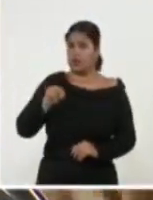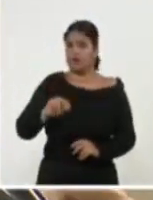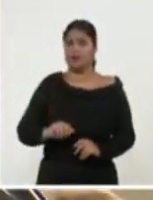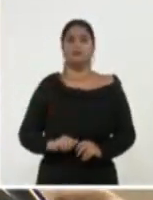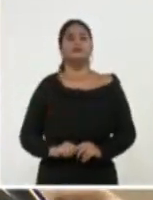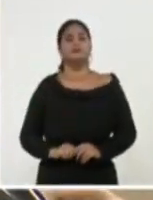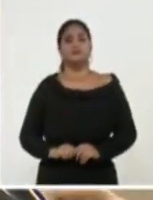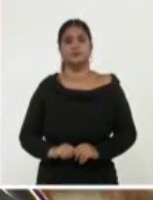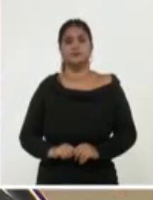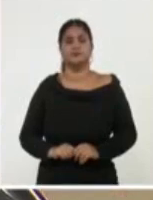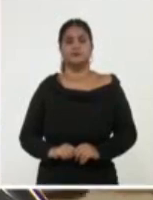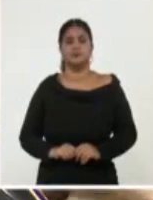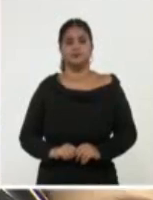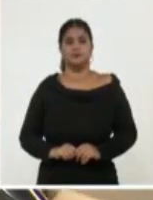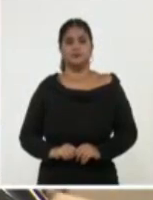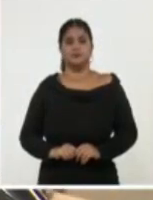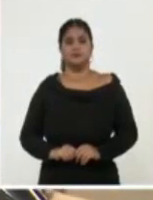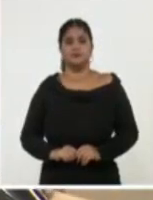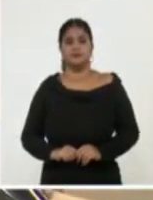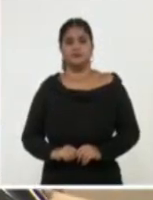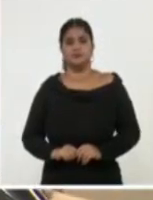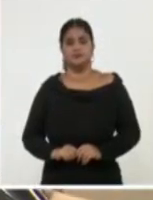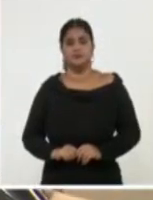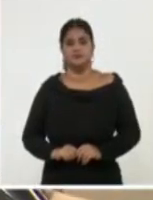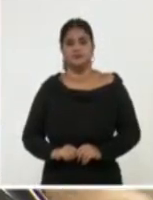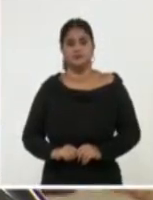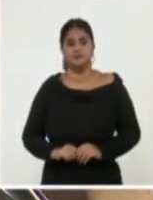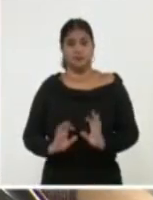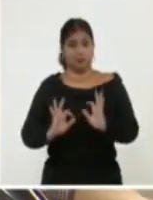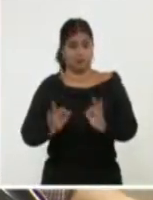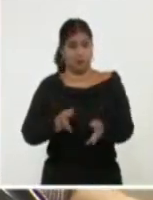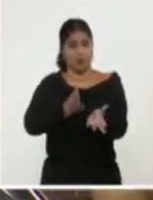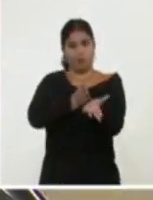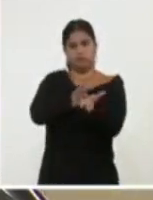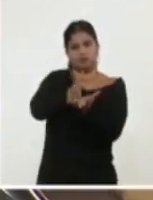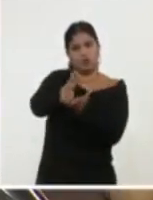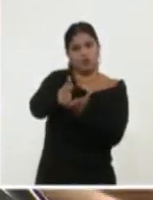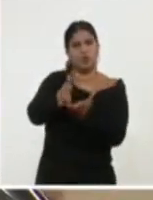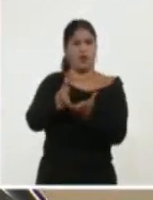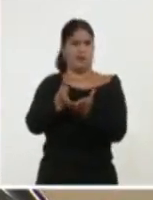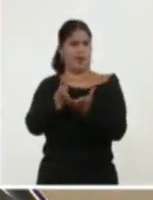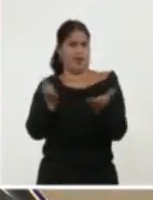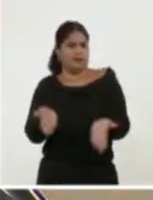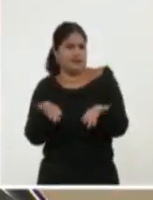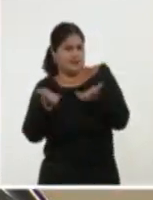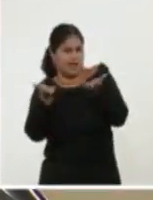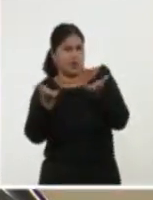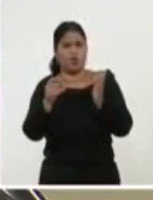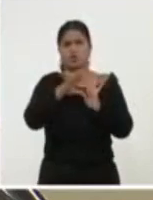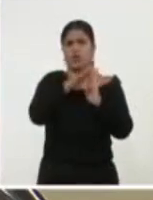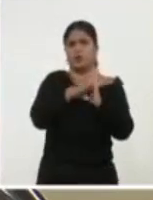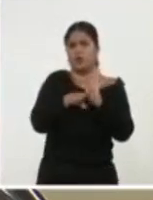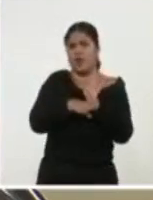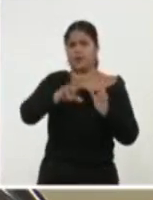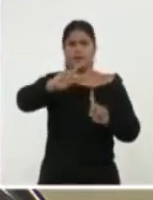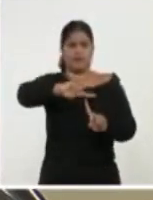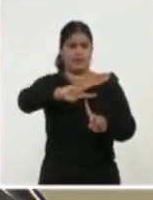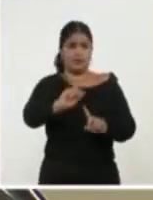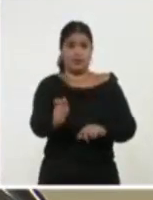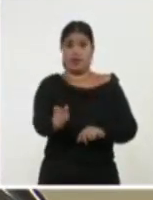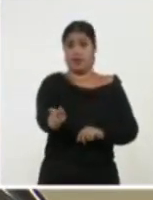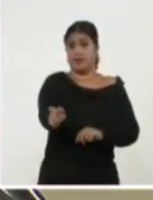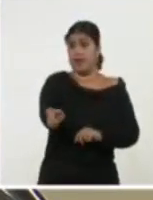de divisas extranjeras, solo para sustentar el propio desarrollo y mantenimiento de la radio y televisión, ya estaríamos